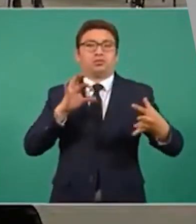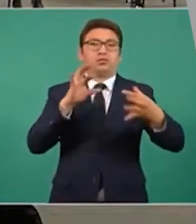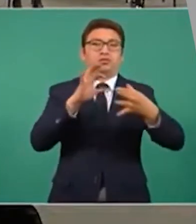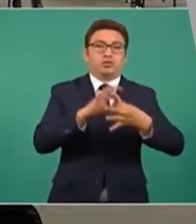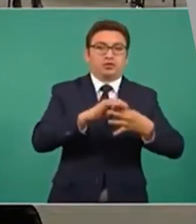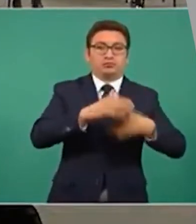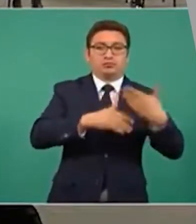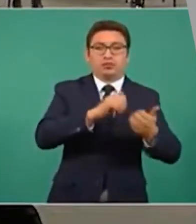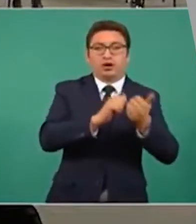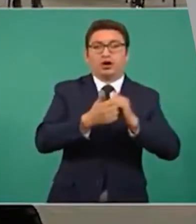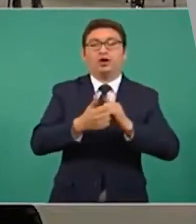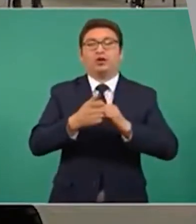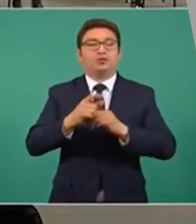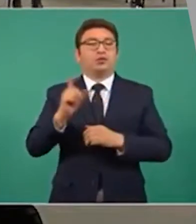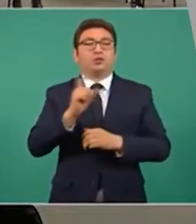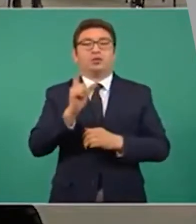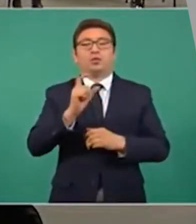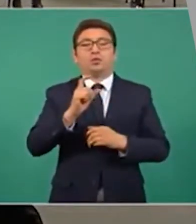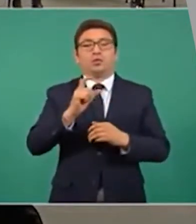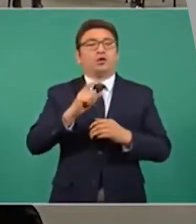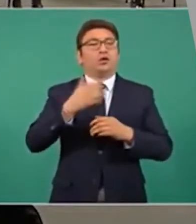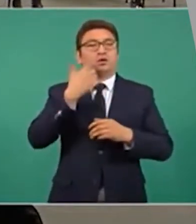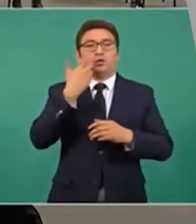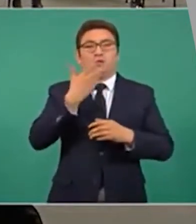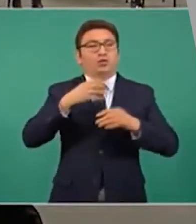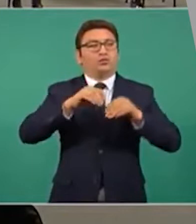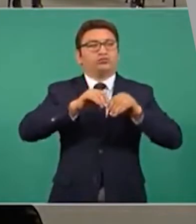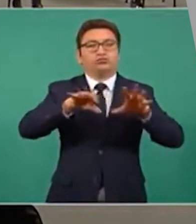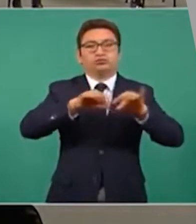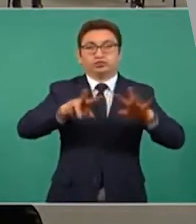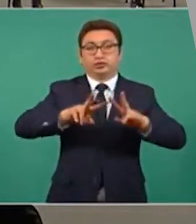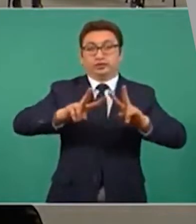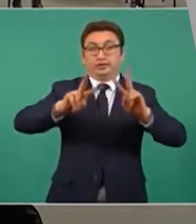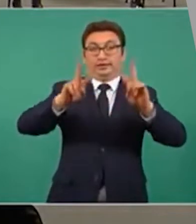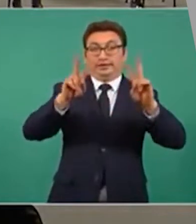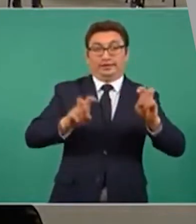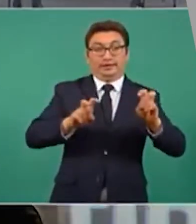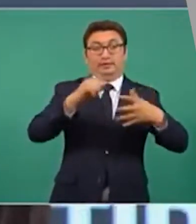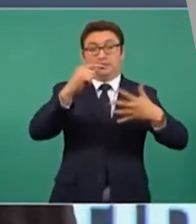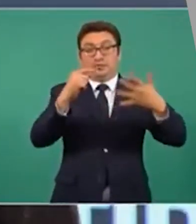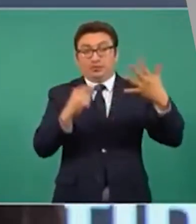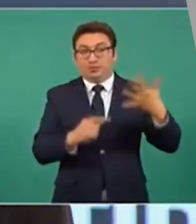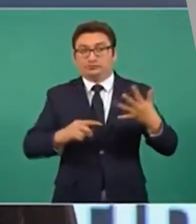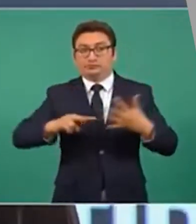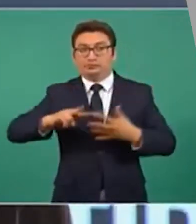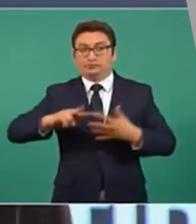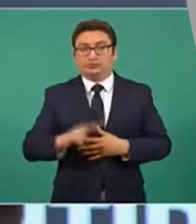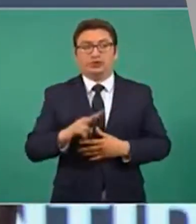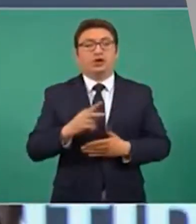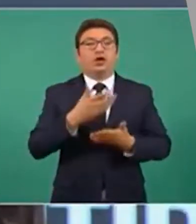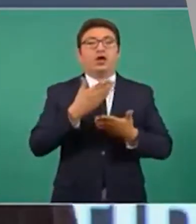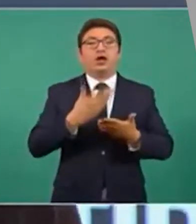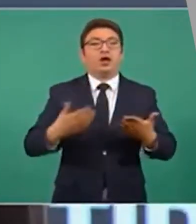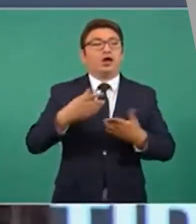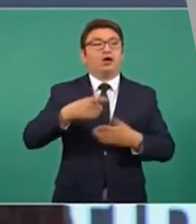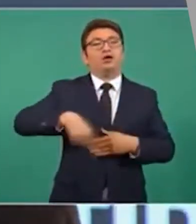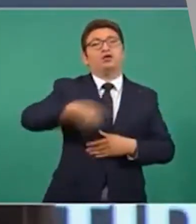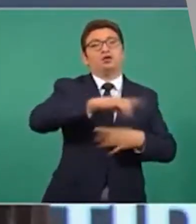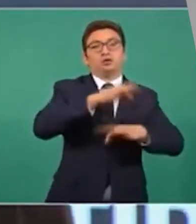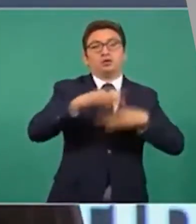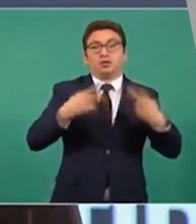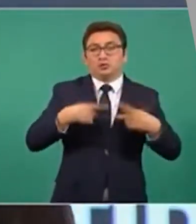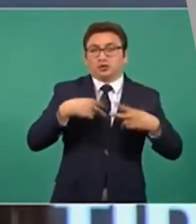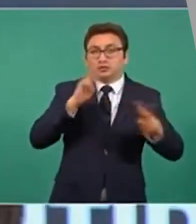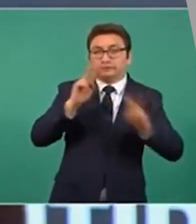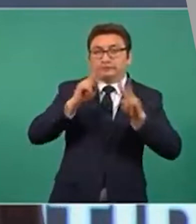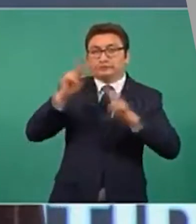poder disputar las audiencias y la narrativa sobre la realidad. Hoy la opinión pública es un sujeto activo